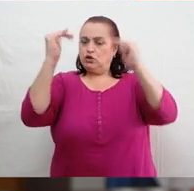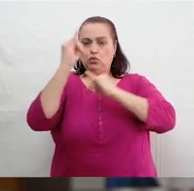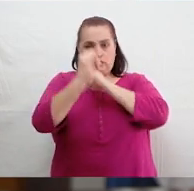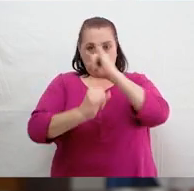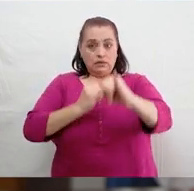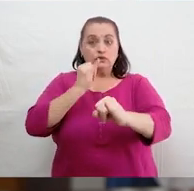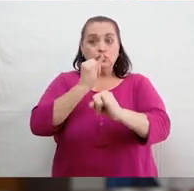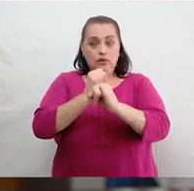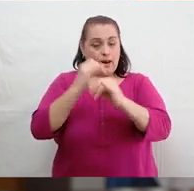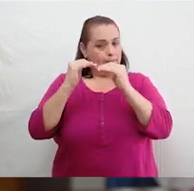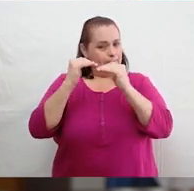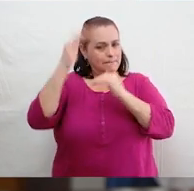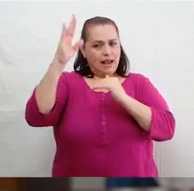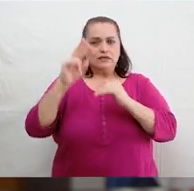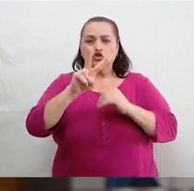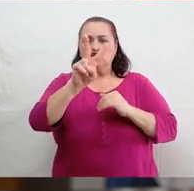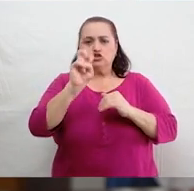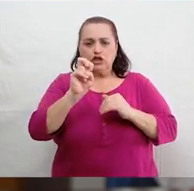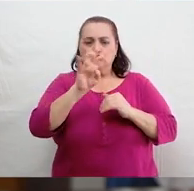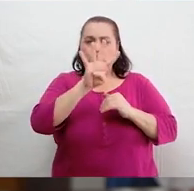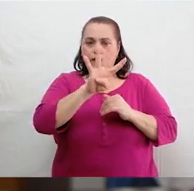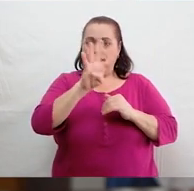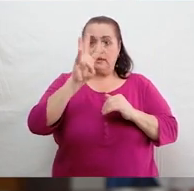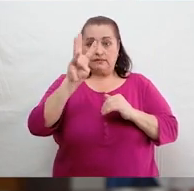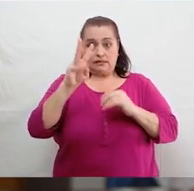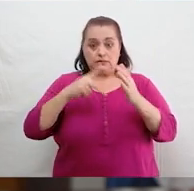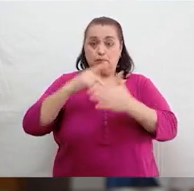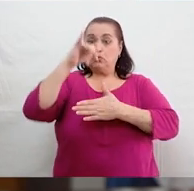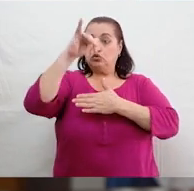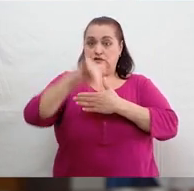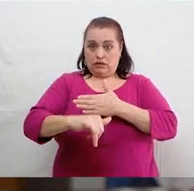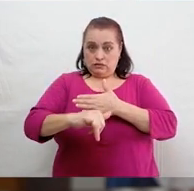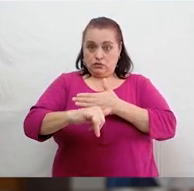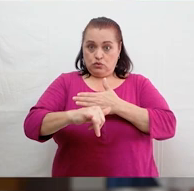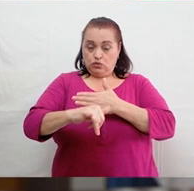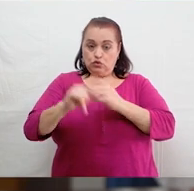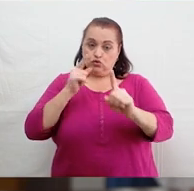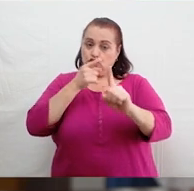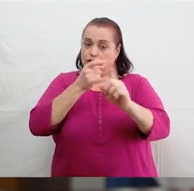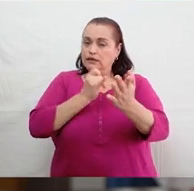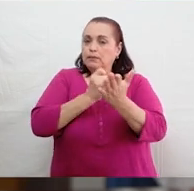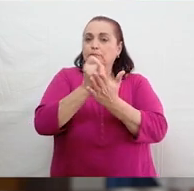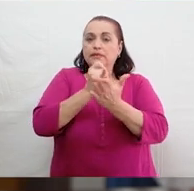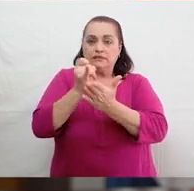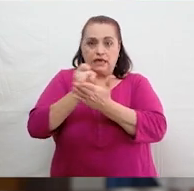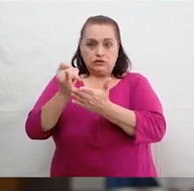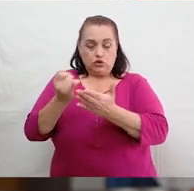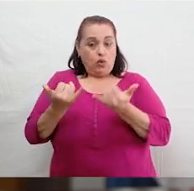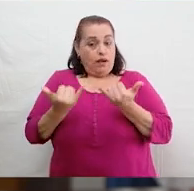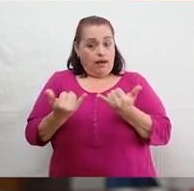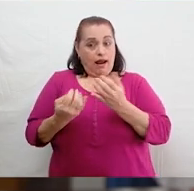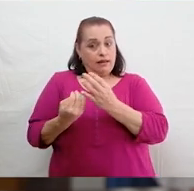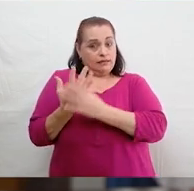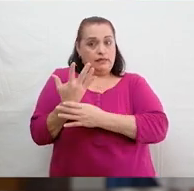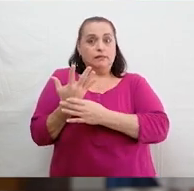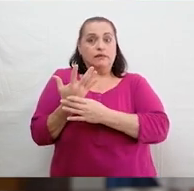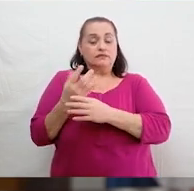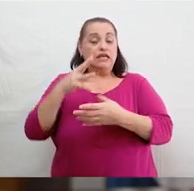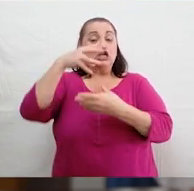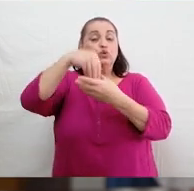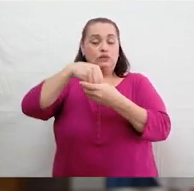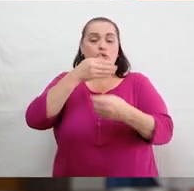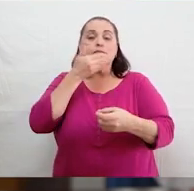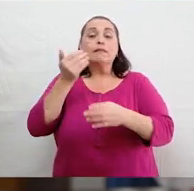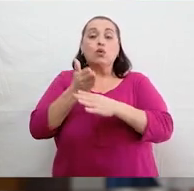y más de 246 proyectos de investigación activos, incluyendo